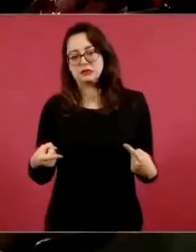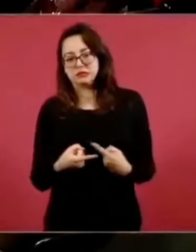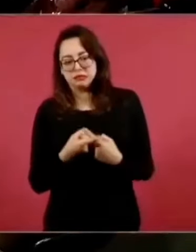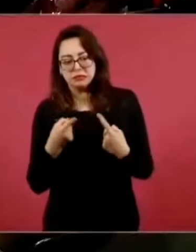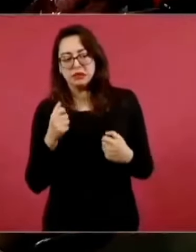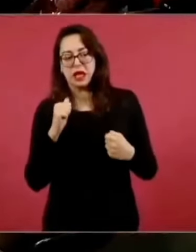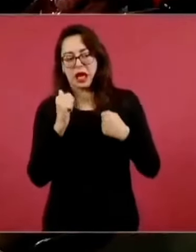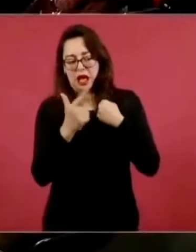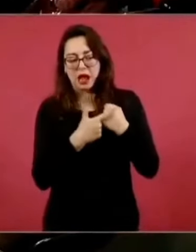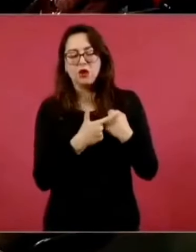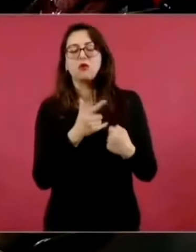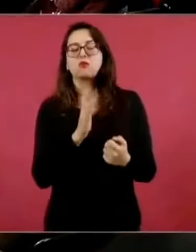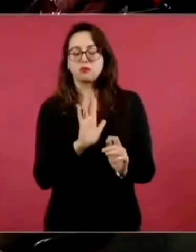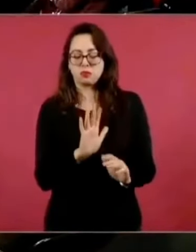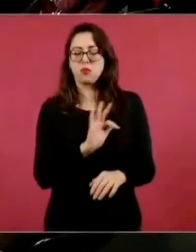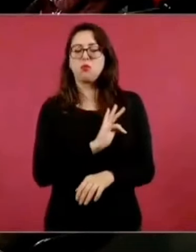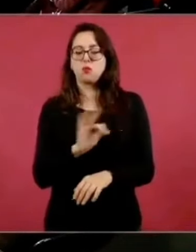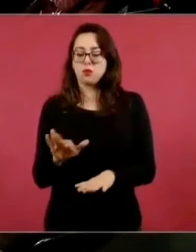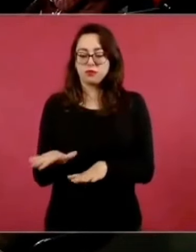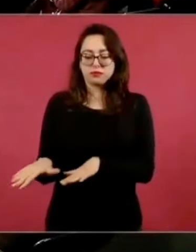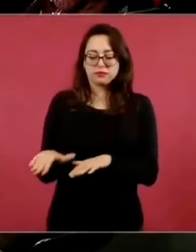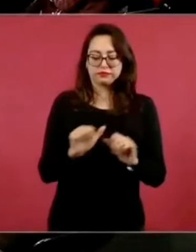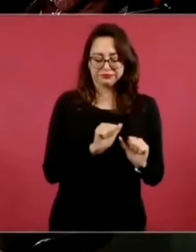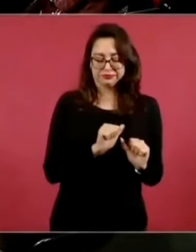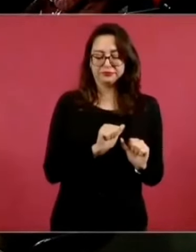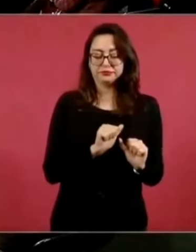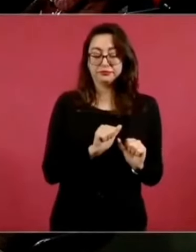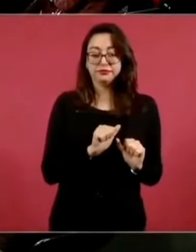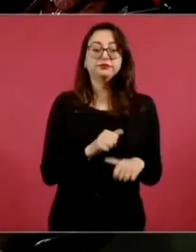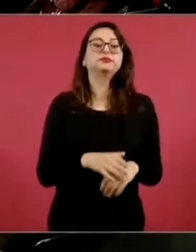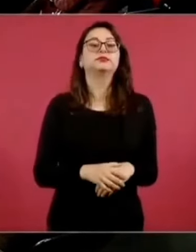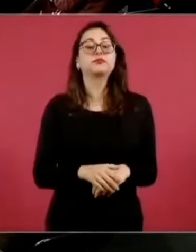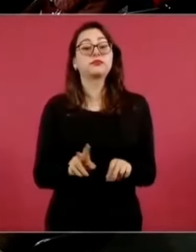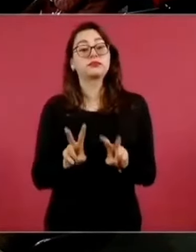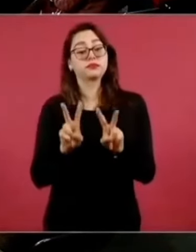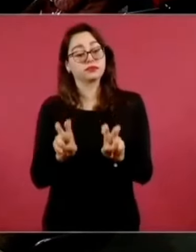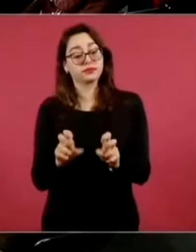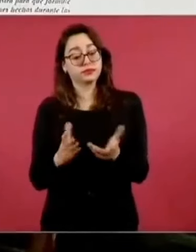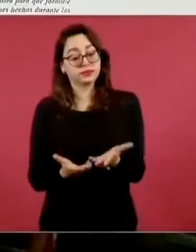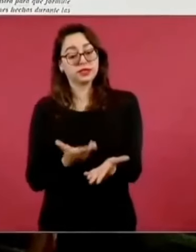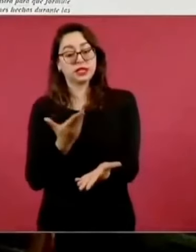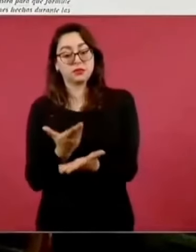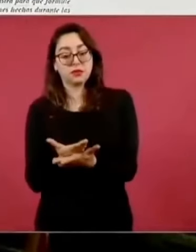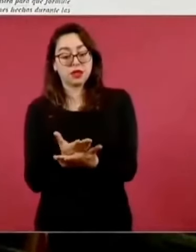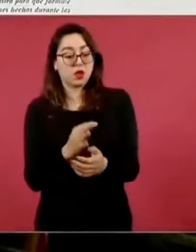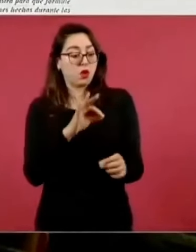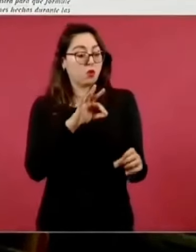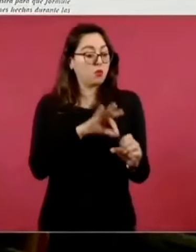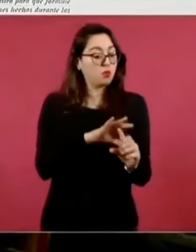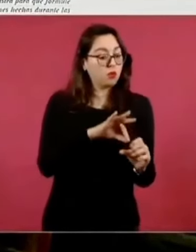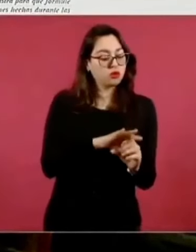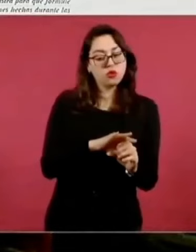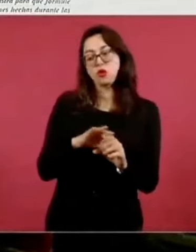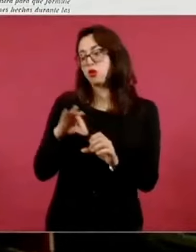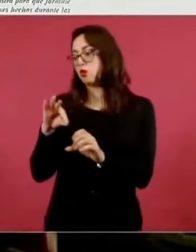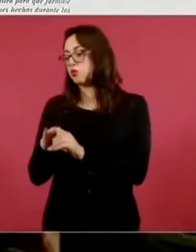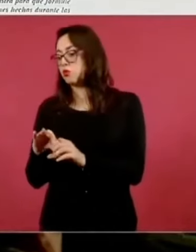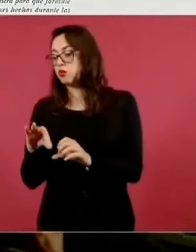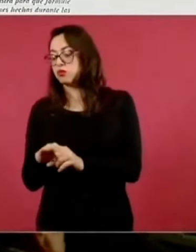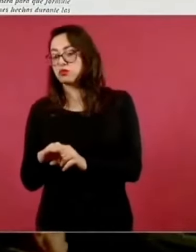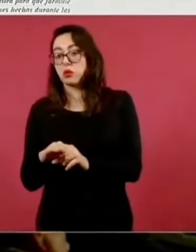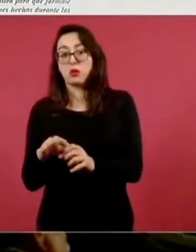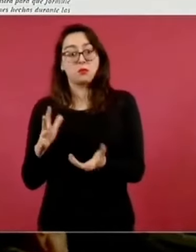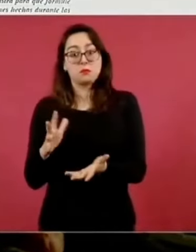Si al llevarse a cabo la votación de un asunto no se obtuviera mayoría,